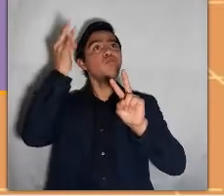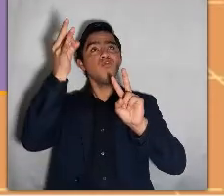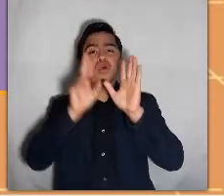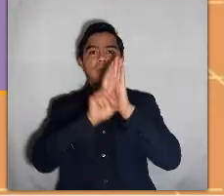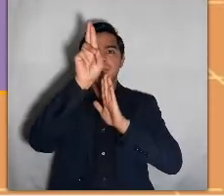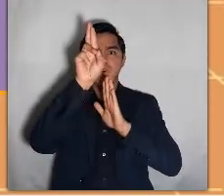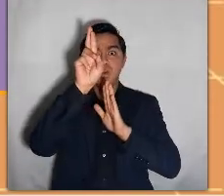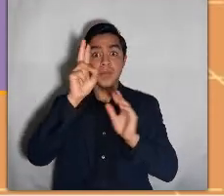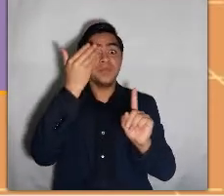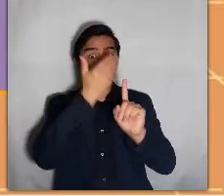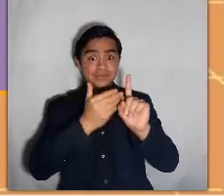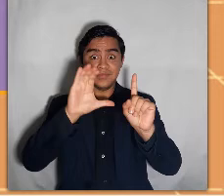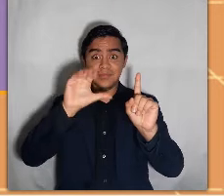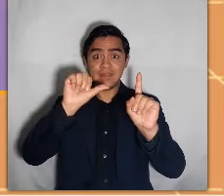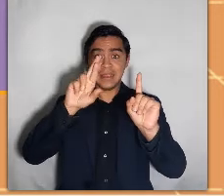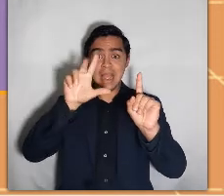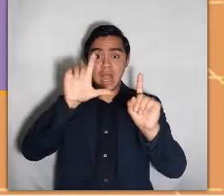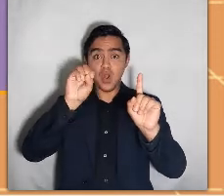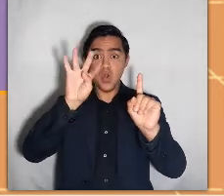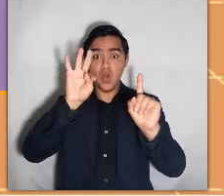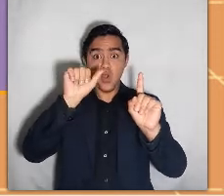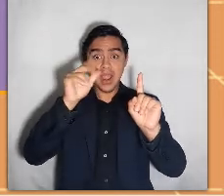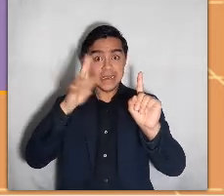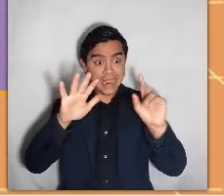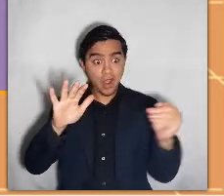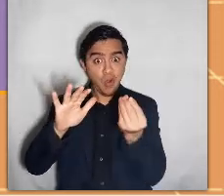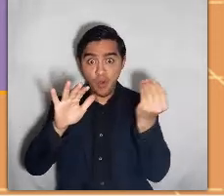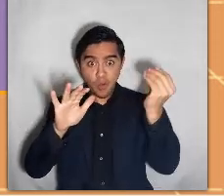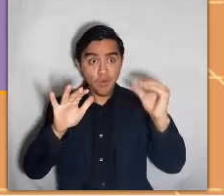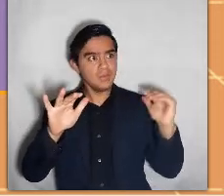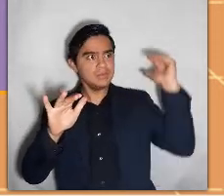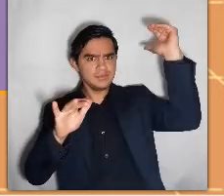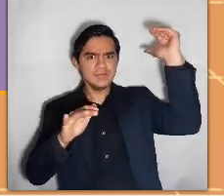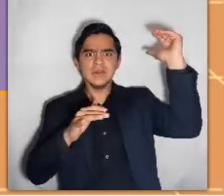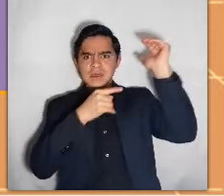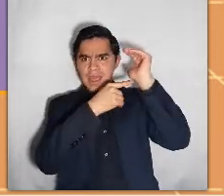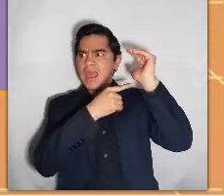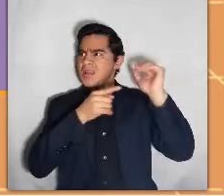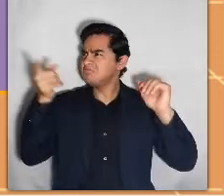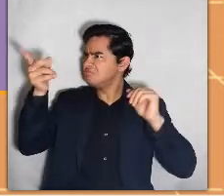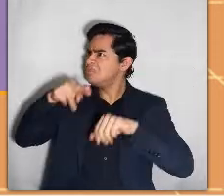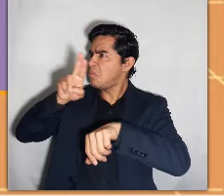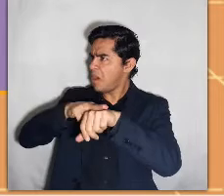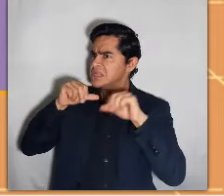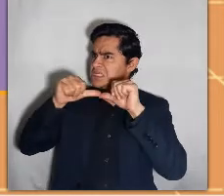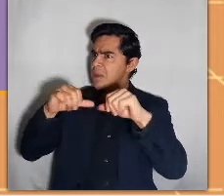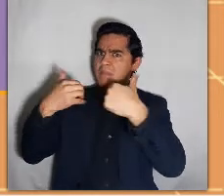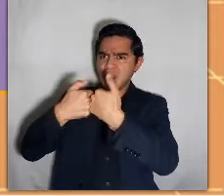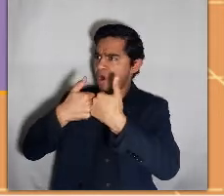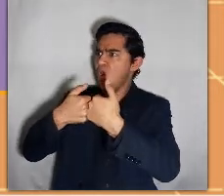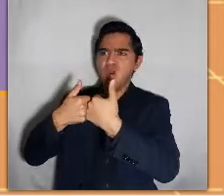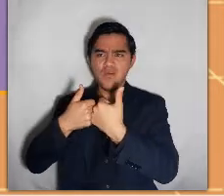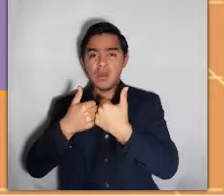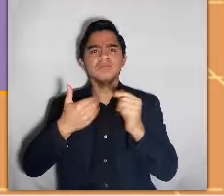Pero Carlota se hizo mayor y llegó a esa edad en la que muchas muchachas empiezan a tener novio. A ella